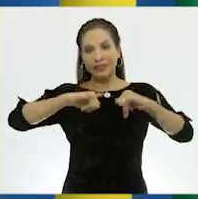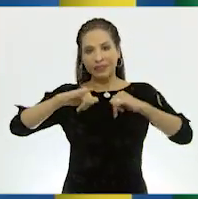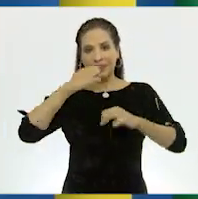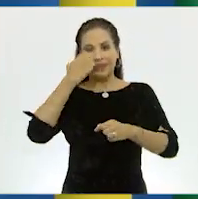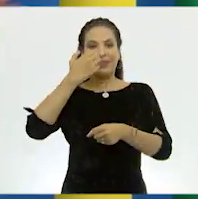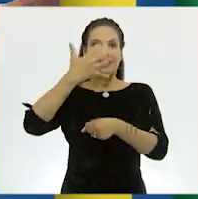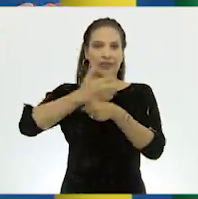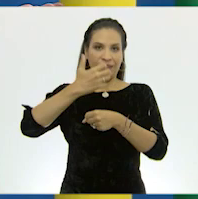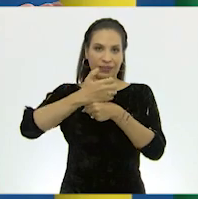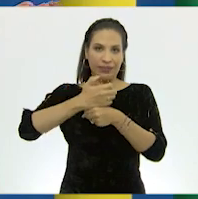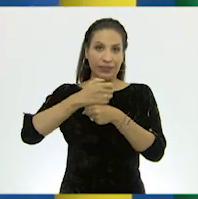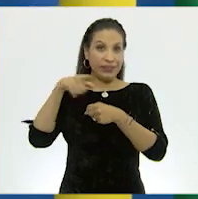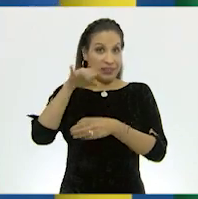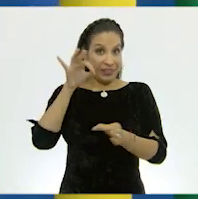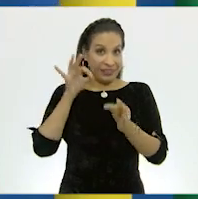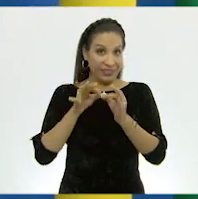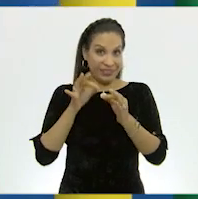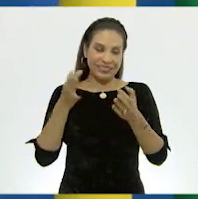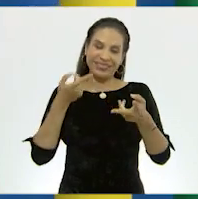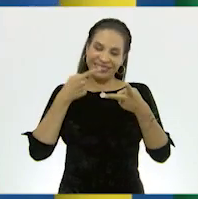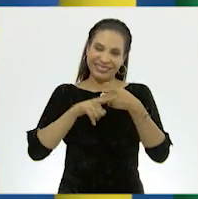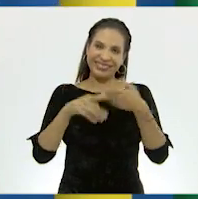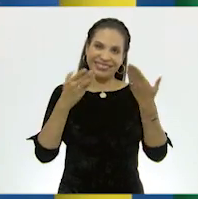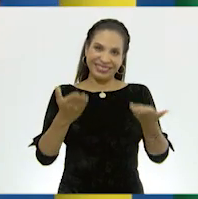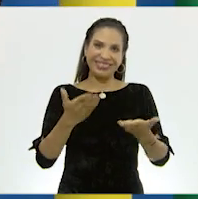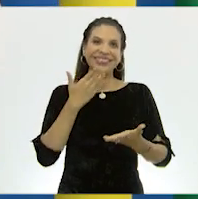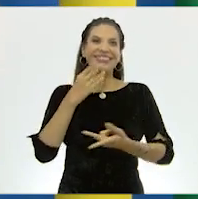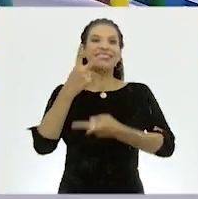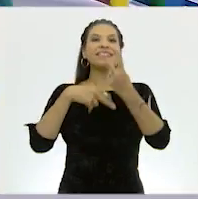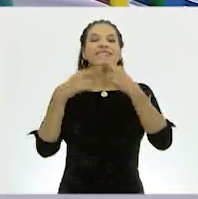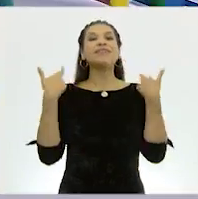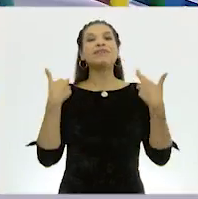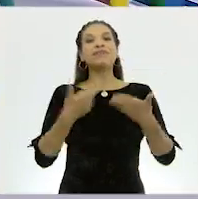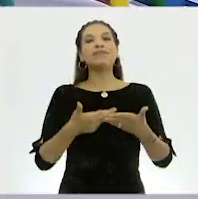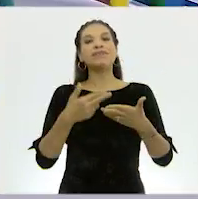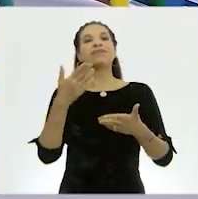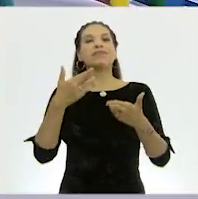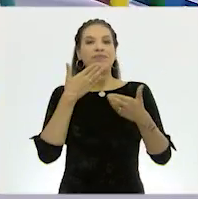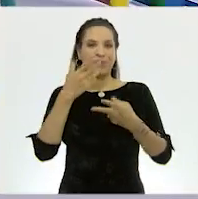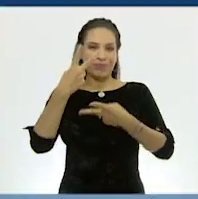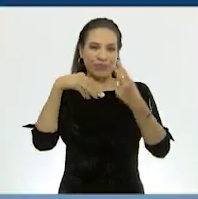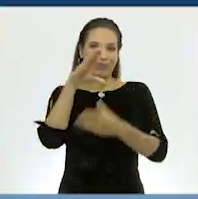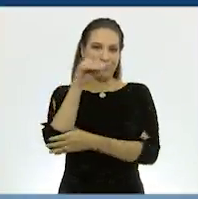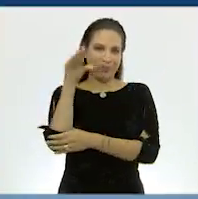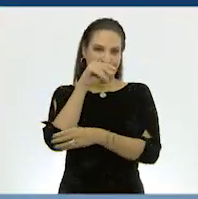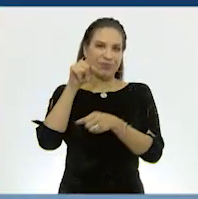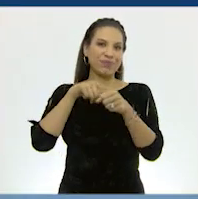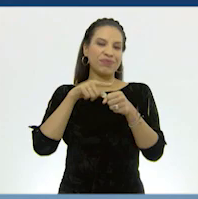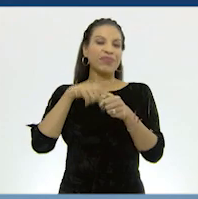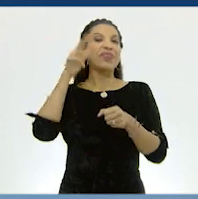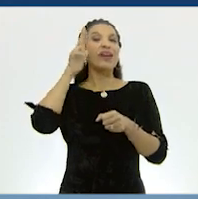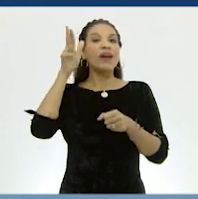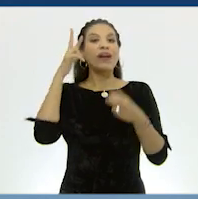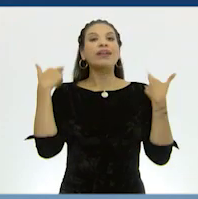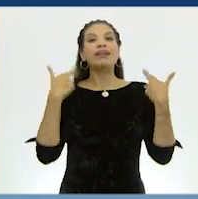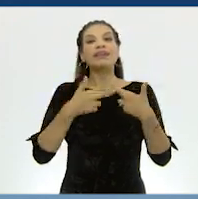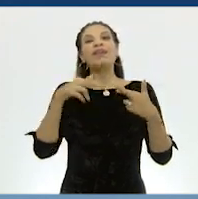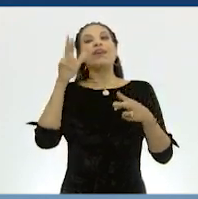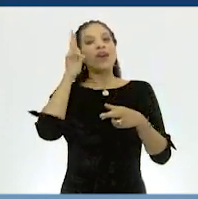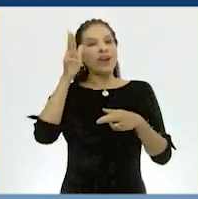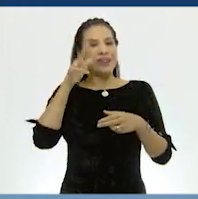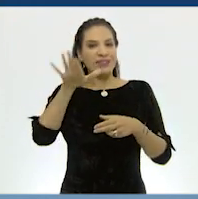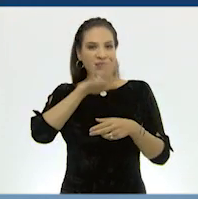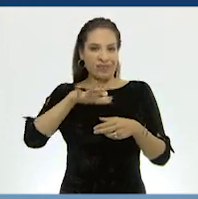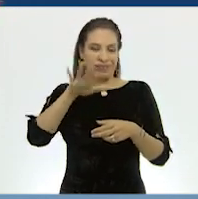quinto grado. ¿Están listos? ¡Comenzamos! Bienvenido profesor, bienvenido Ton. Hola, hola, hola profesor, hola Ale.